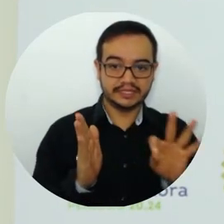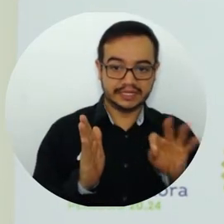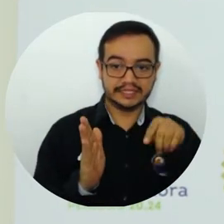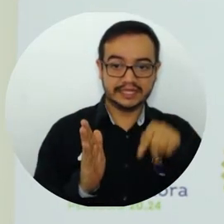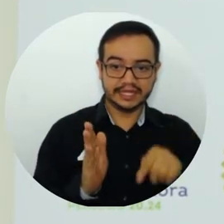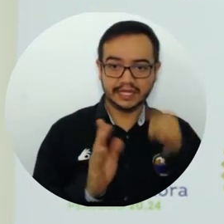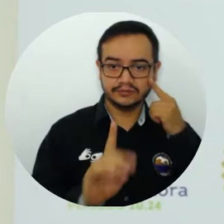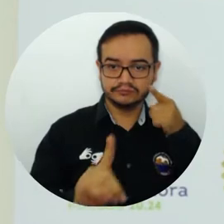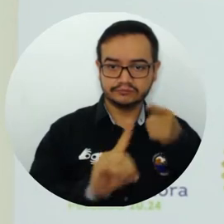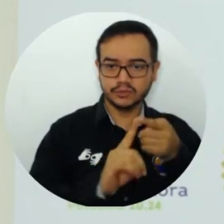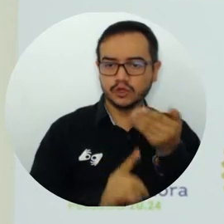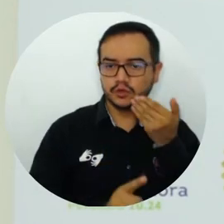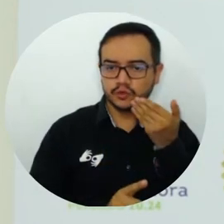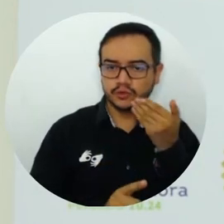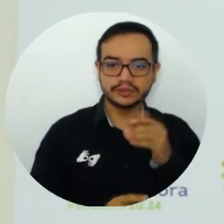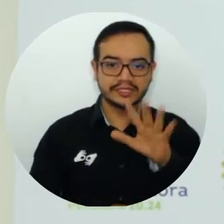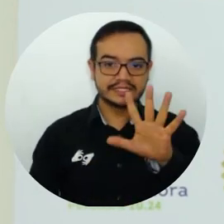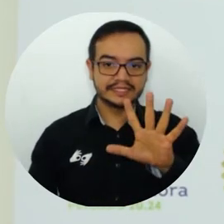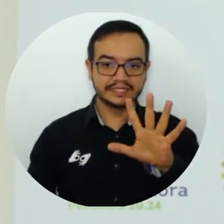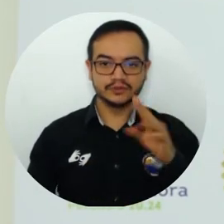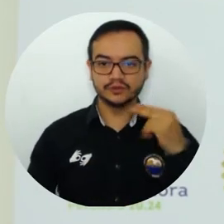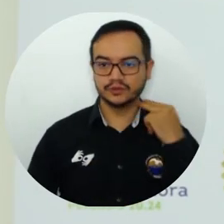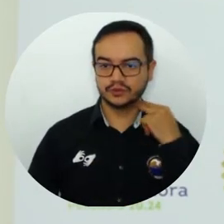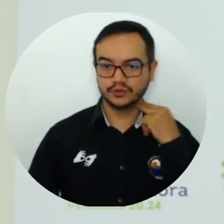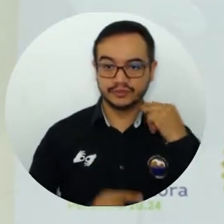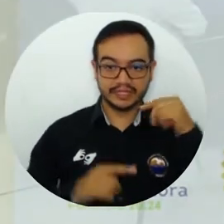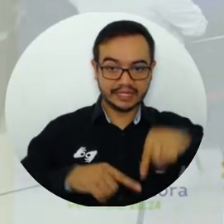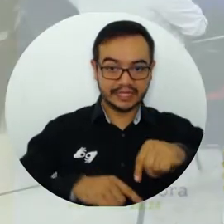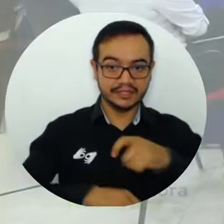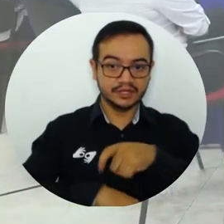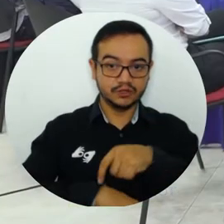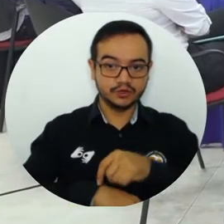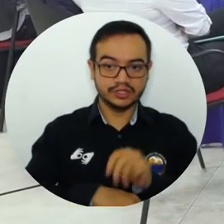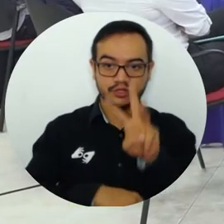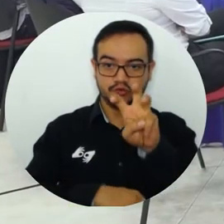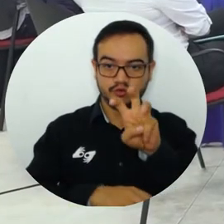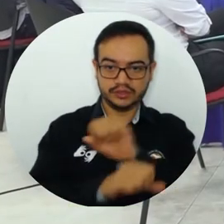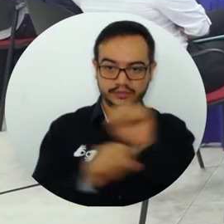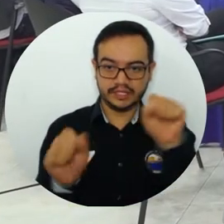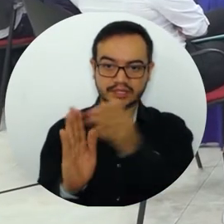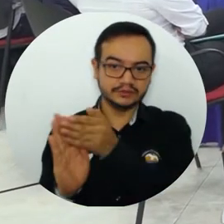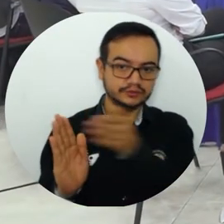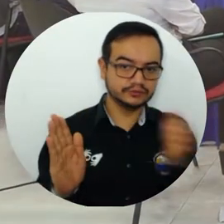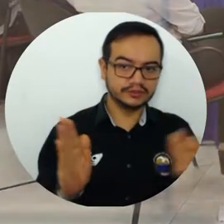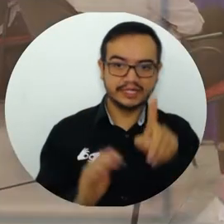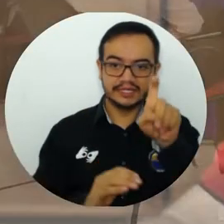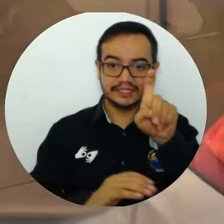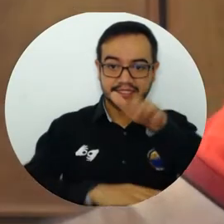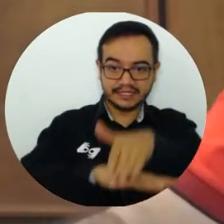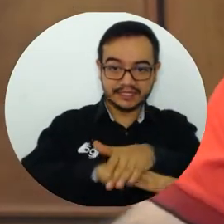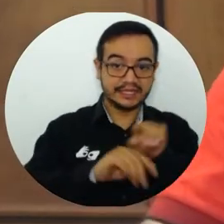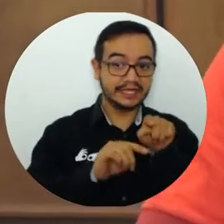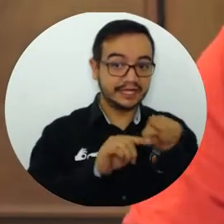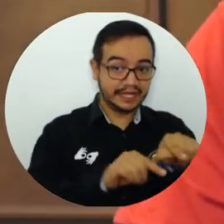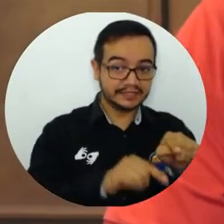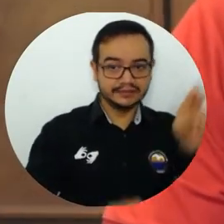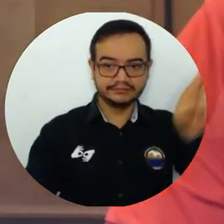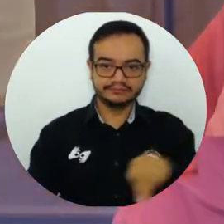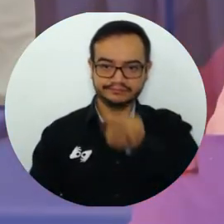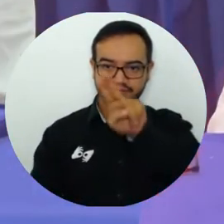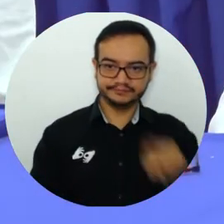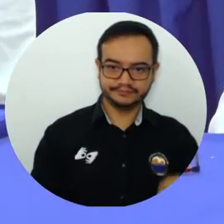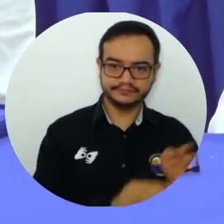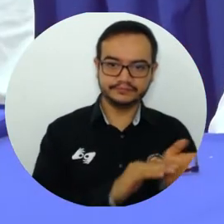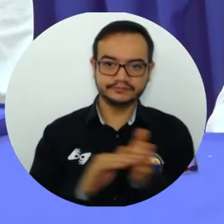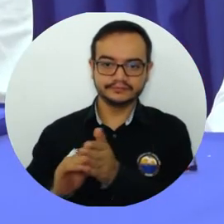5 de noviembre en el horario de 8 de la mañana a 6 de la tarde. Segundo, este comité informará a toda la